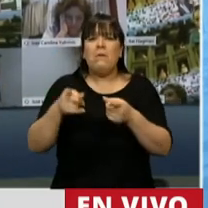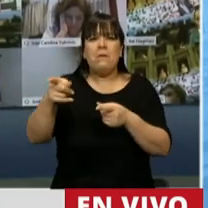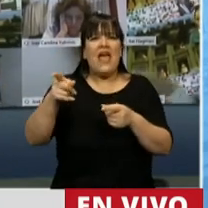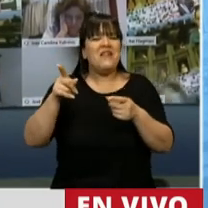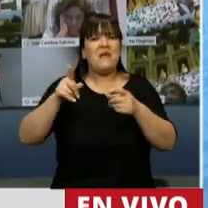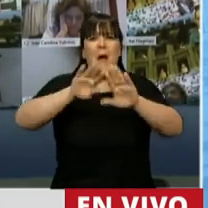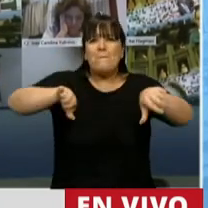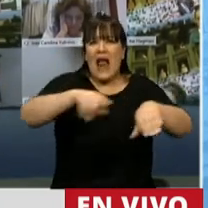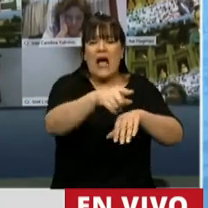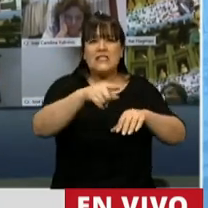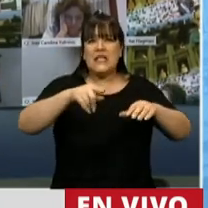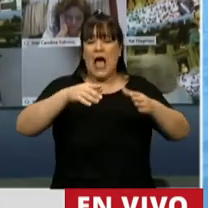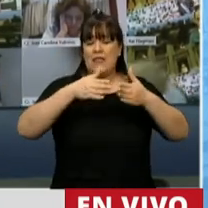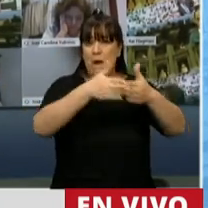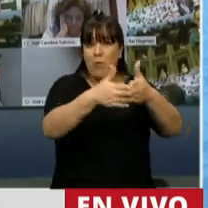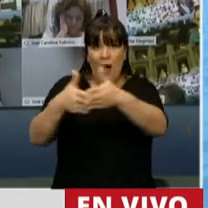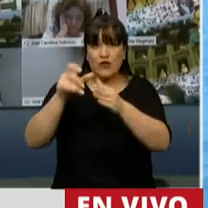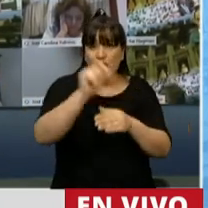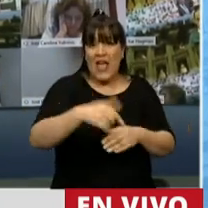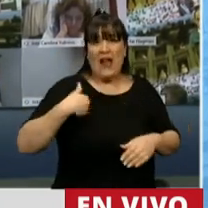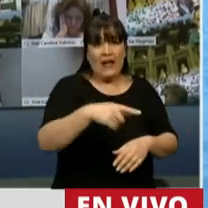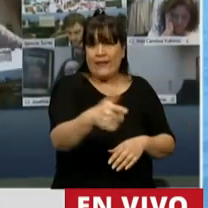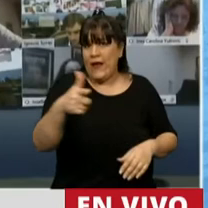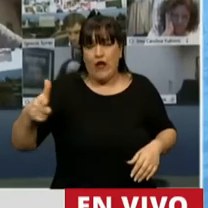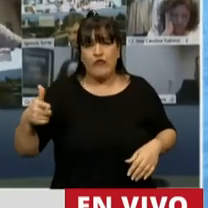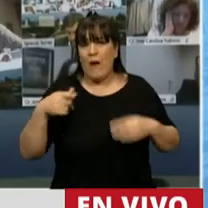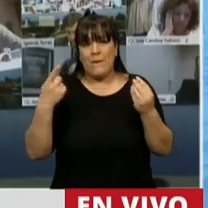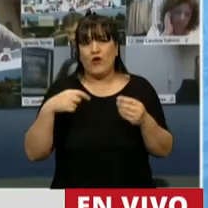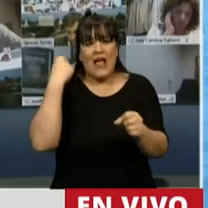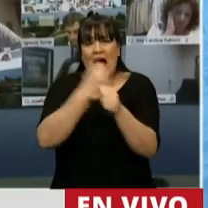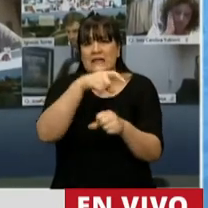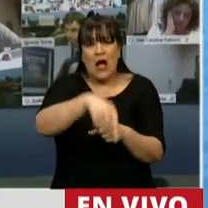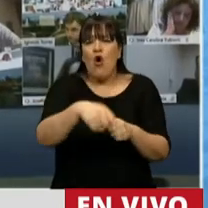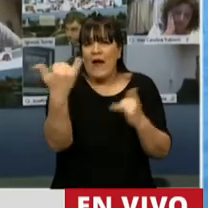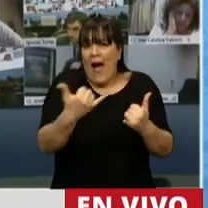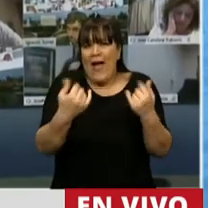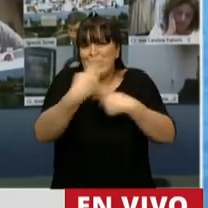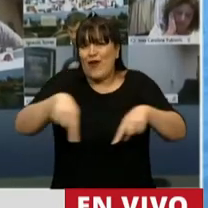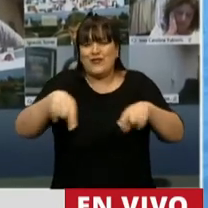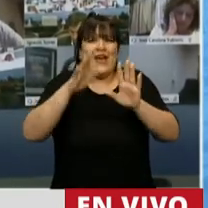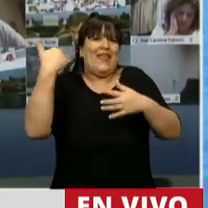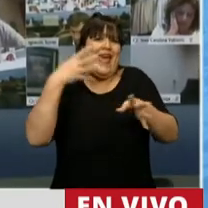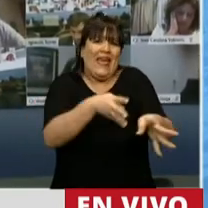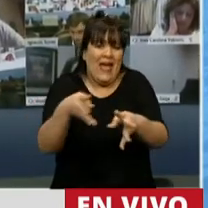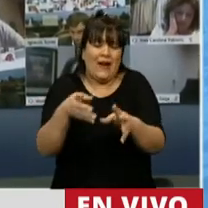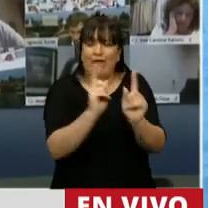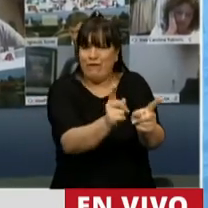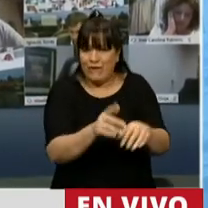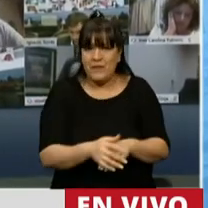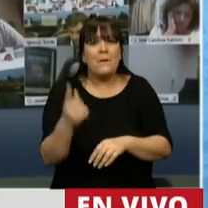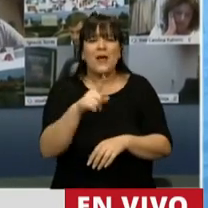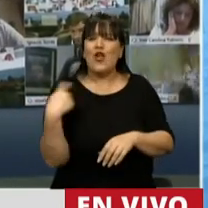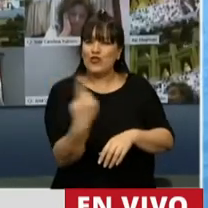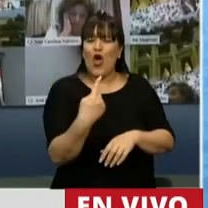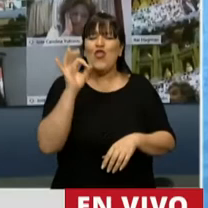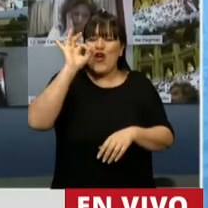la playa de Puerto Argentino porque está plagada de minas que aún no se terminan de sacar. Pero entendieron que el